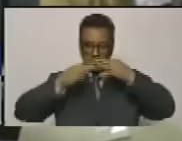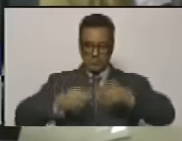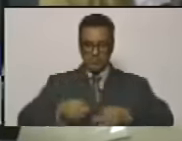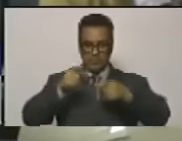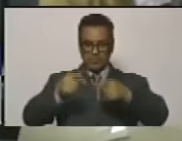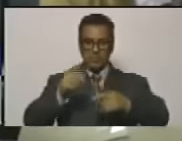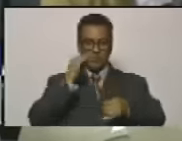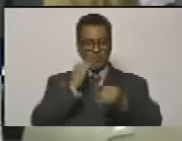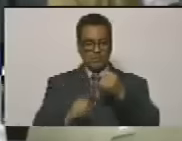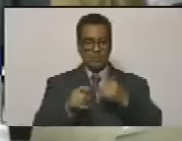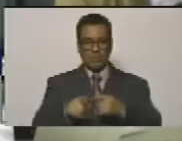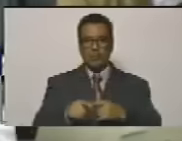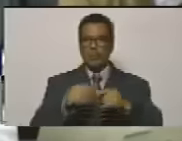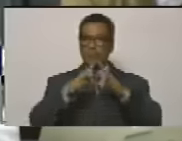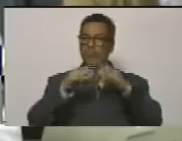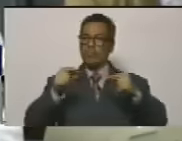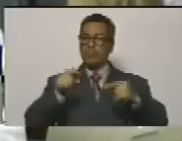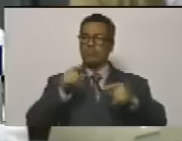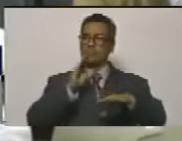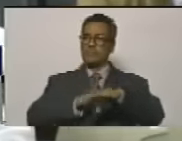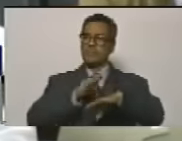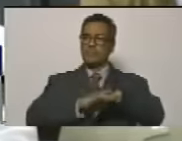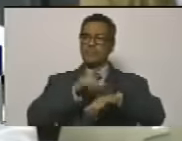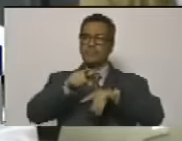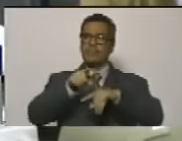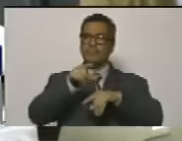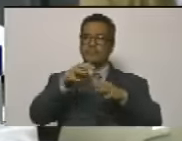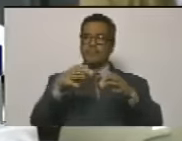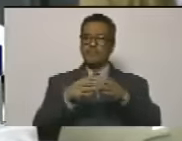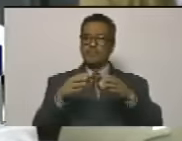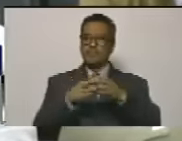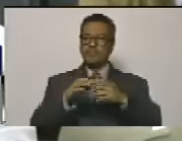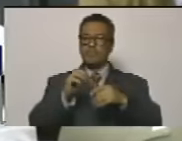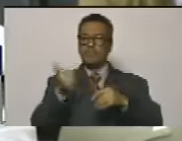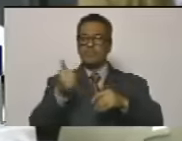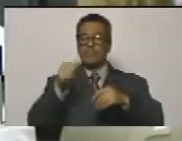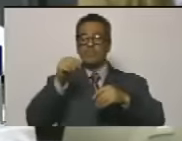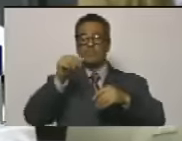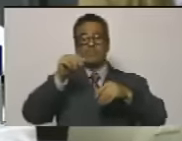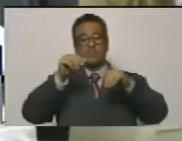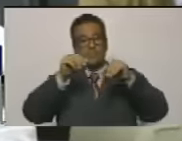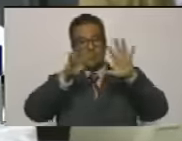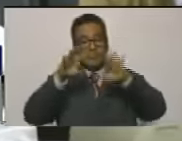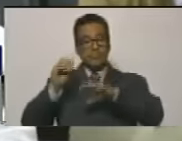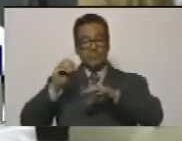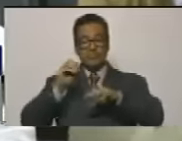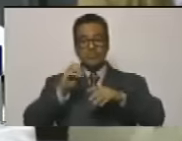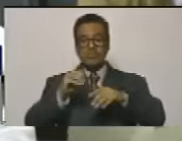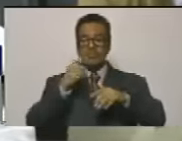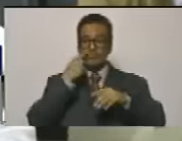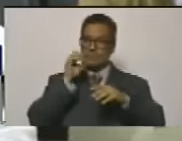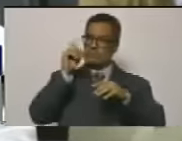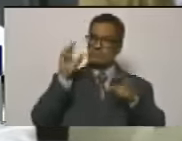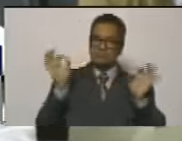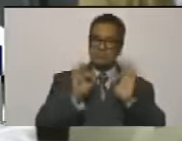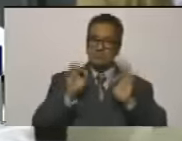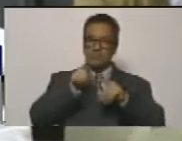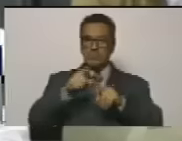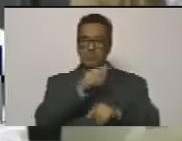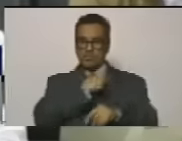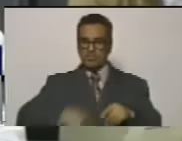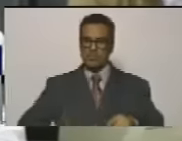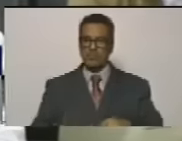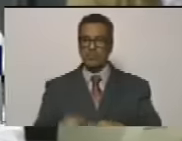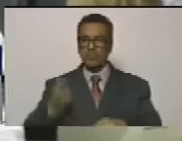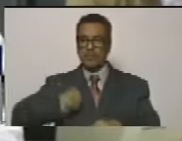Por último, todo esto que ocurrió en esta decimanovena cumbre no es casual, ciudadano presidente.